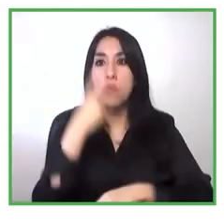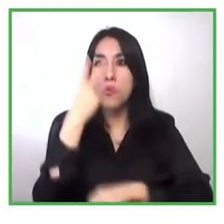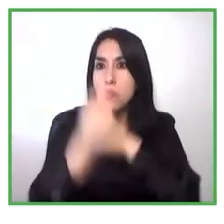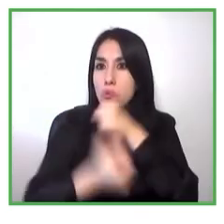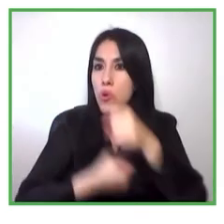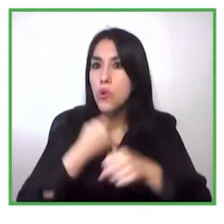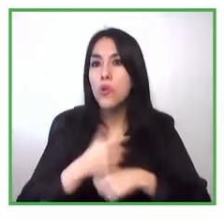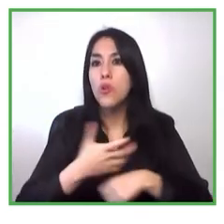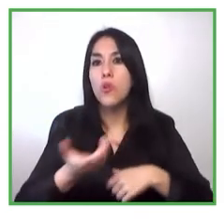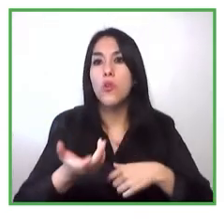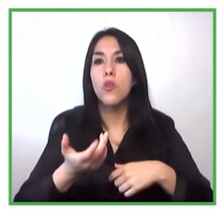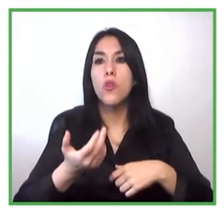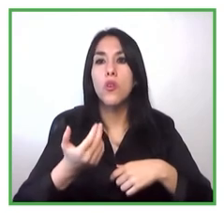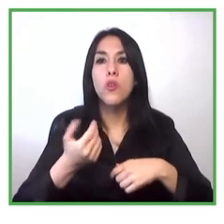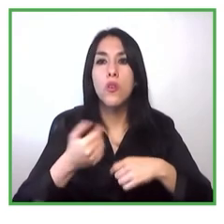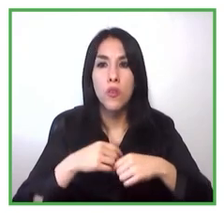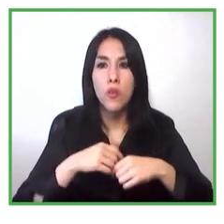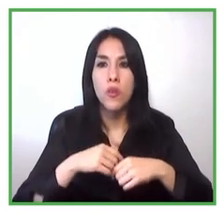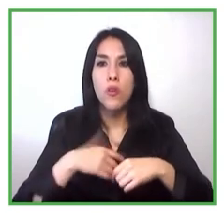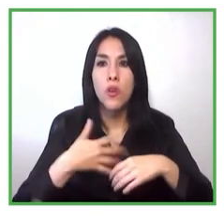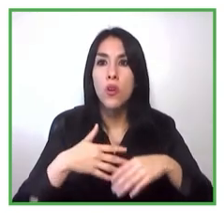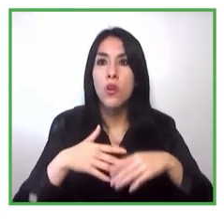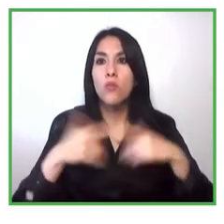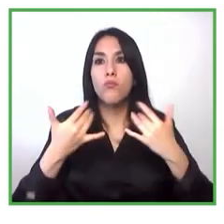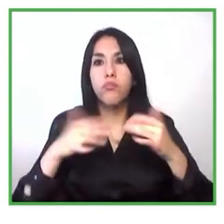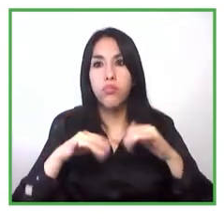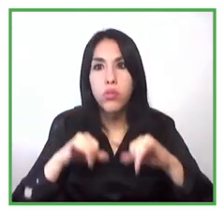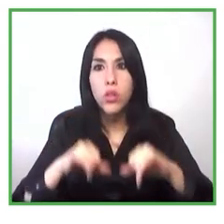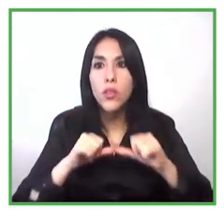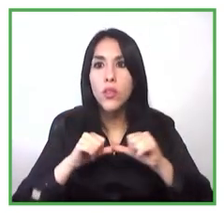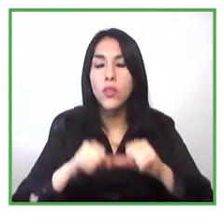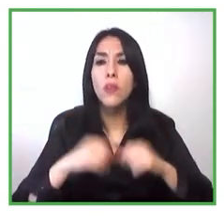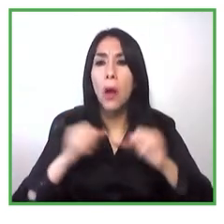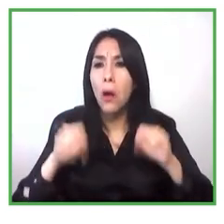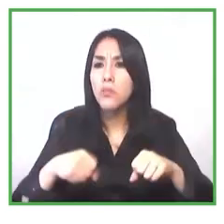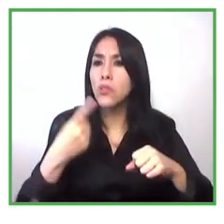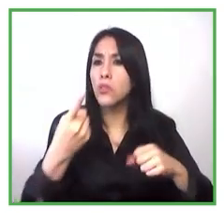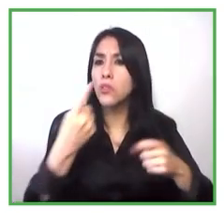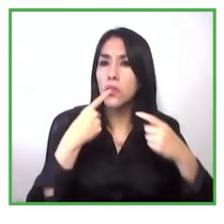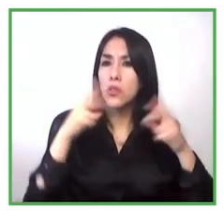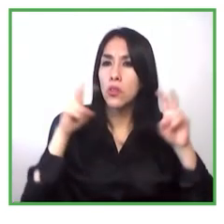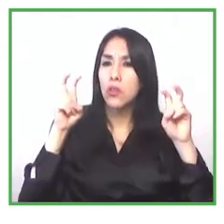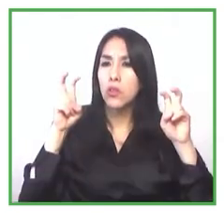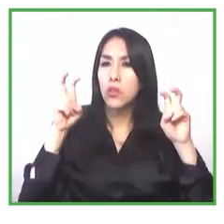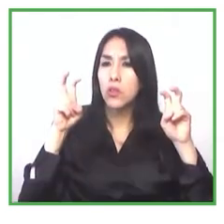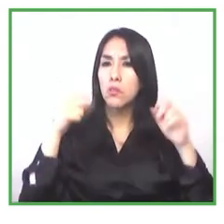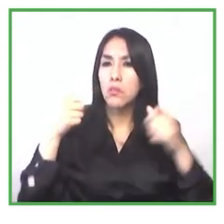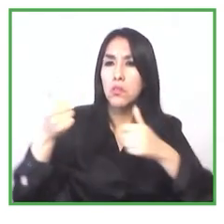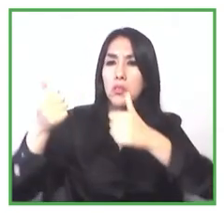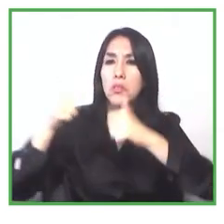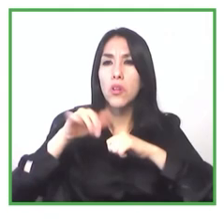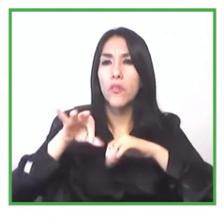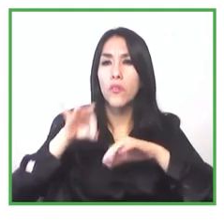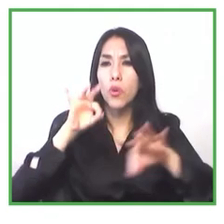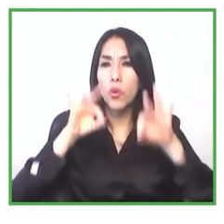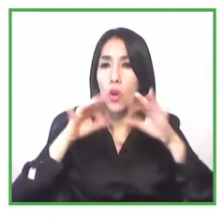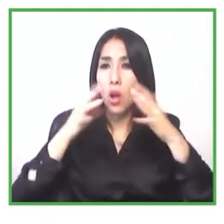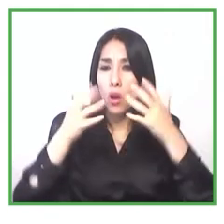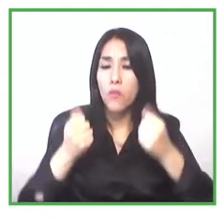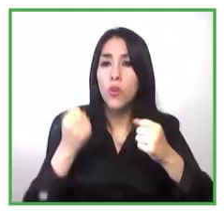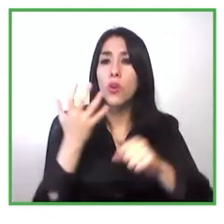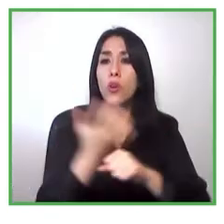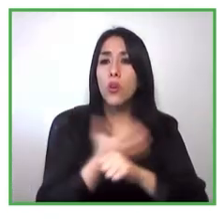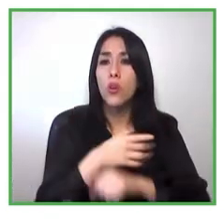que nos puedes contar más en términos de los desafíos que han encontrado ustedes en la implementación de su proyecto y cómo han